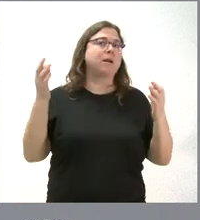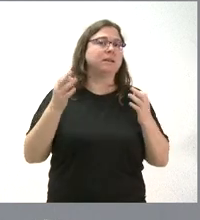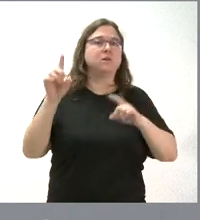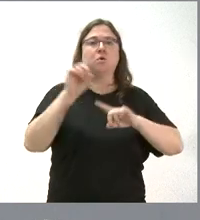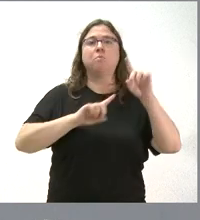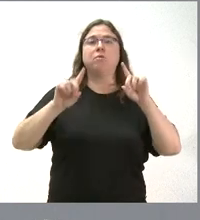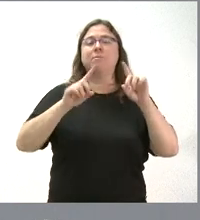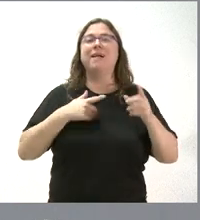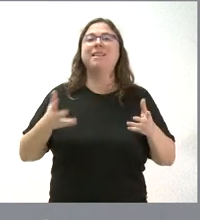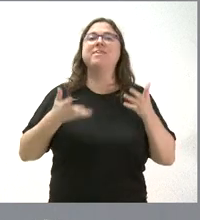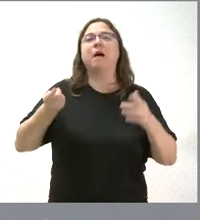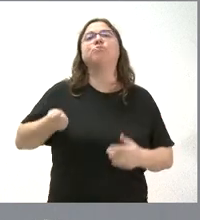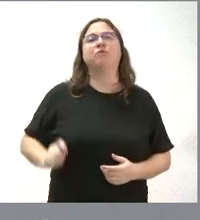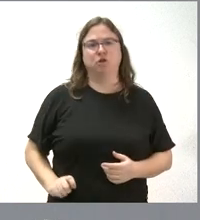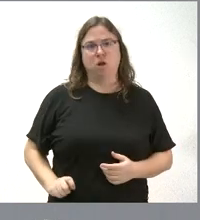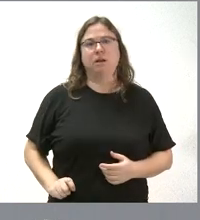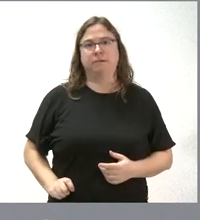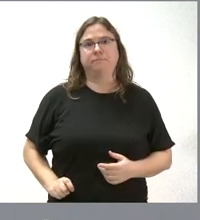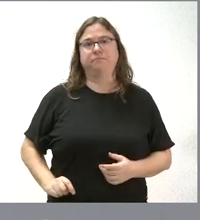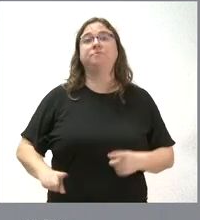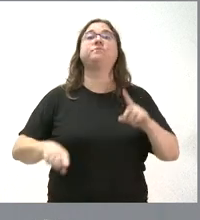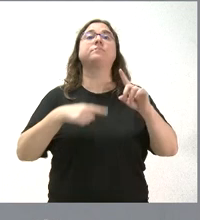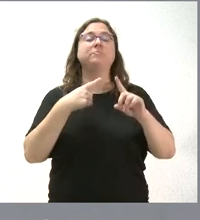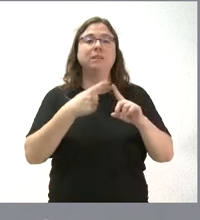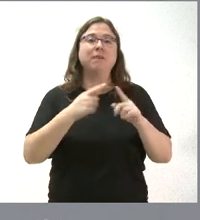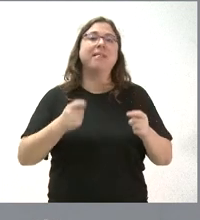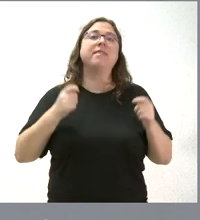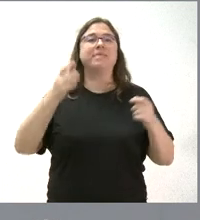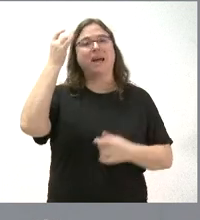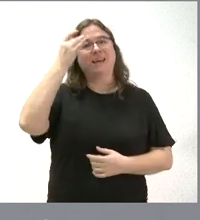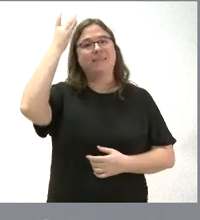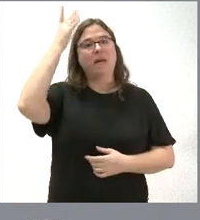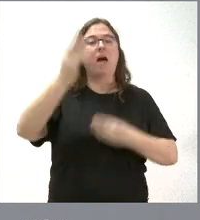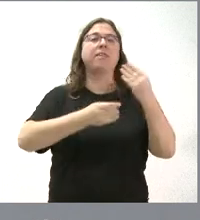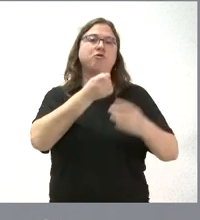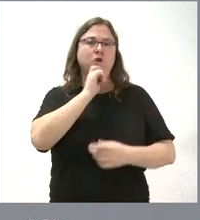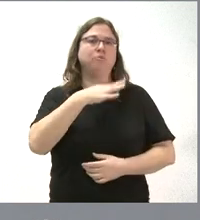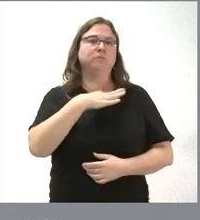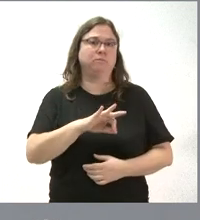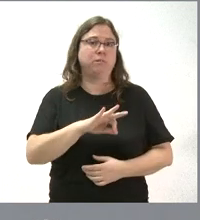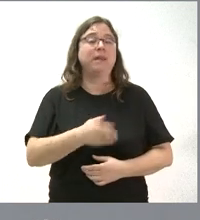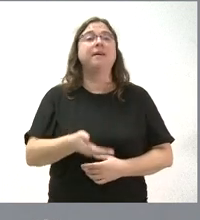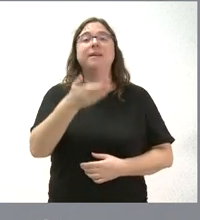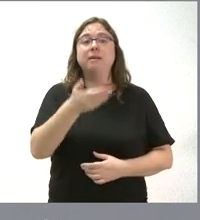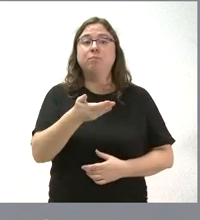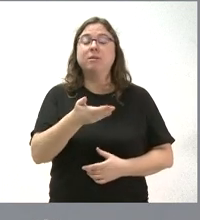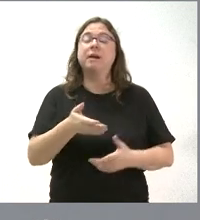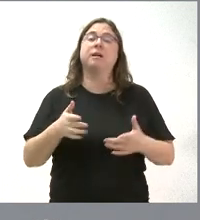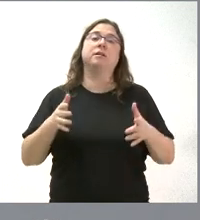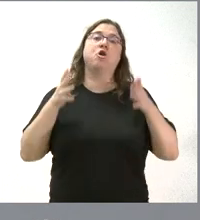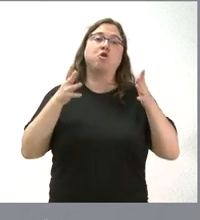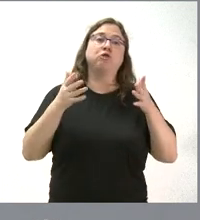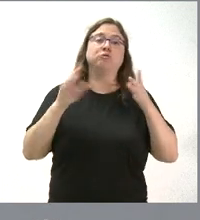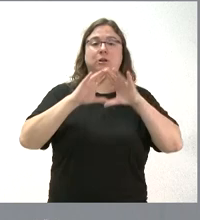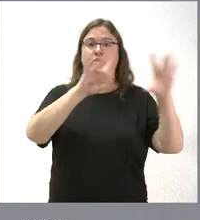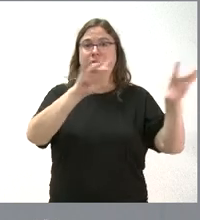disponer de esos profesionales. Y hemos dado algunas ideas de cómo se puede hacer. Y es importante que se reúna el Consejo Interterritorial de la Semana Nacional